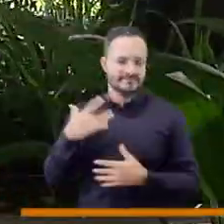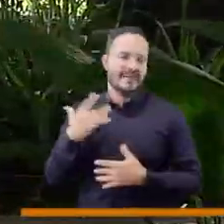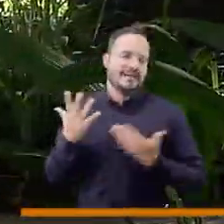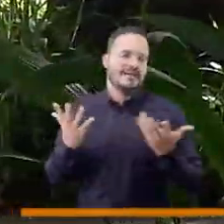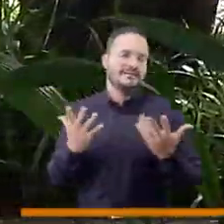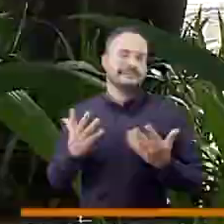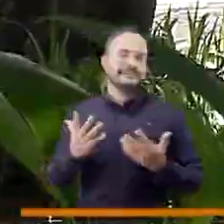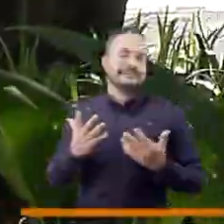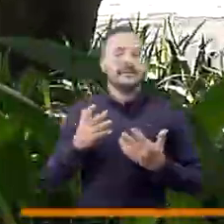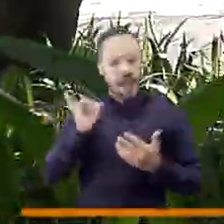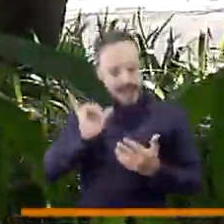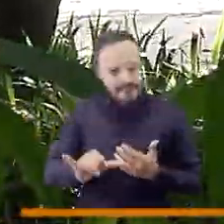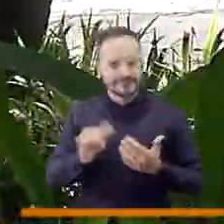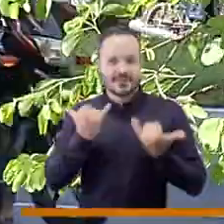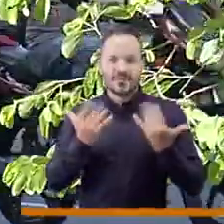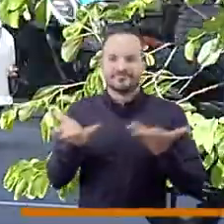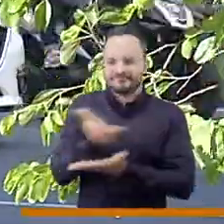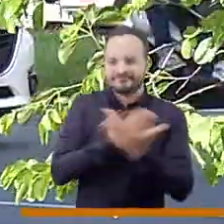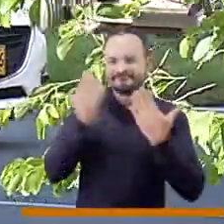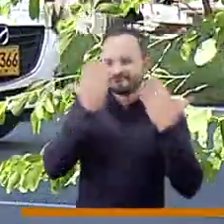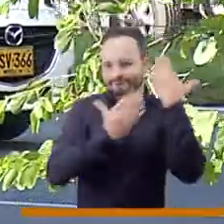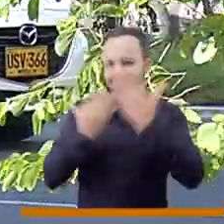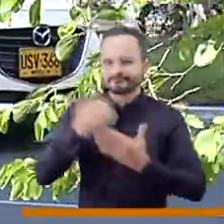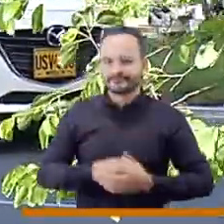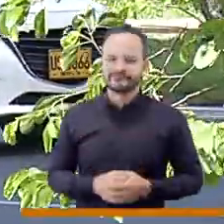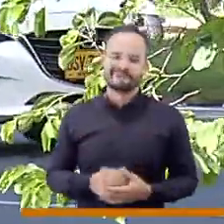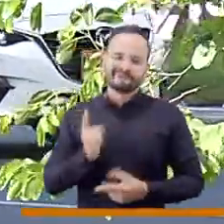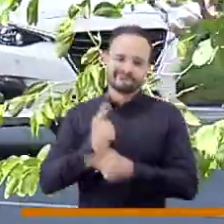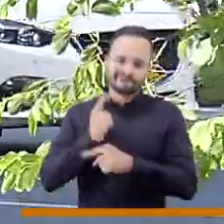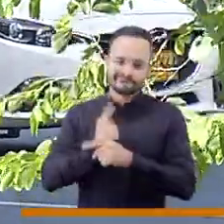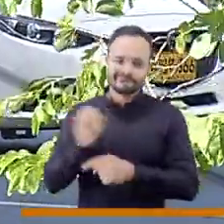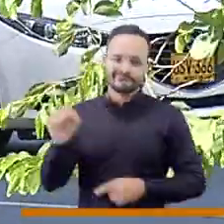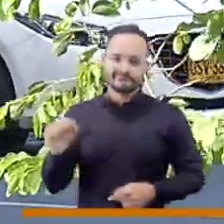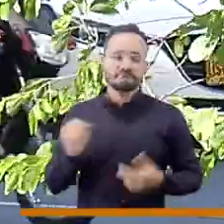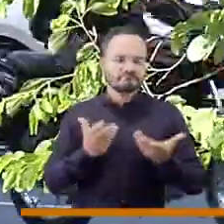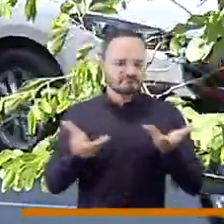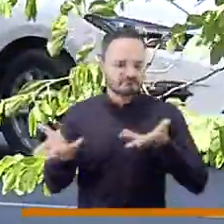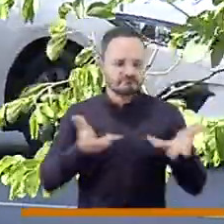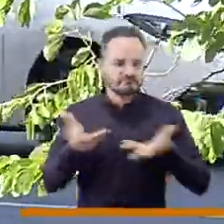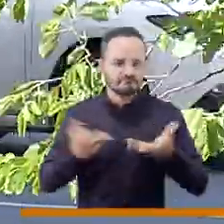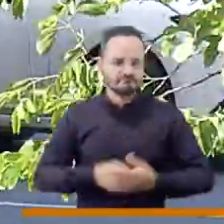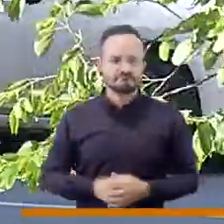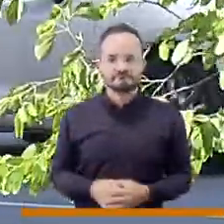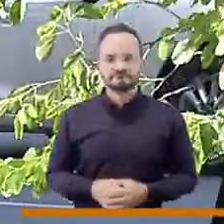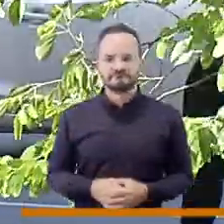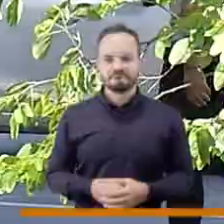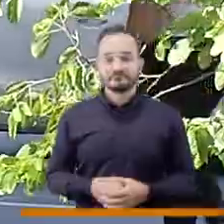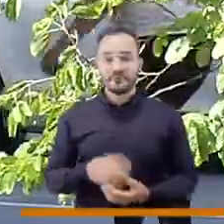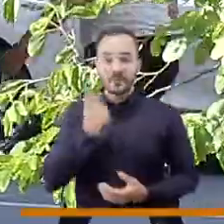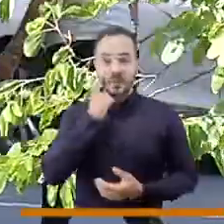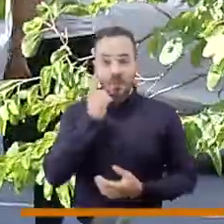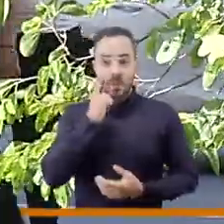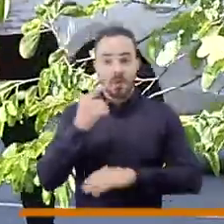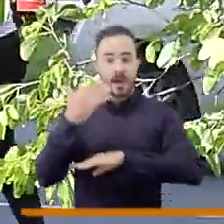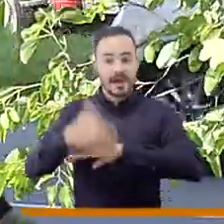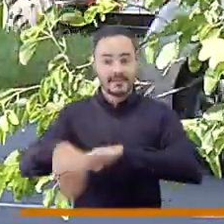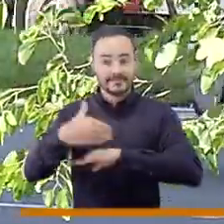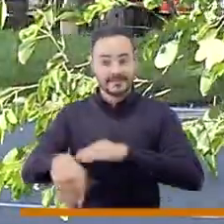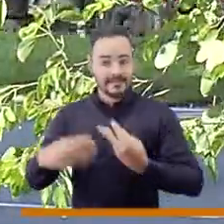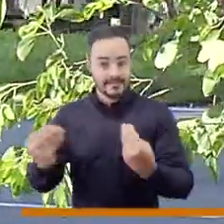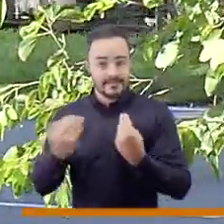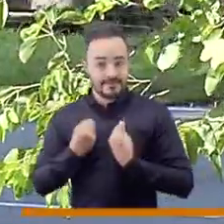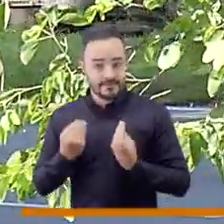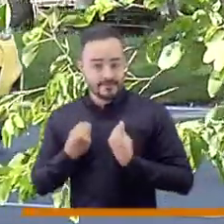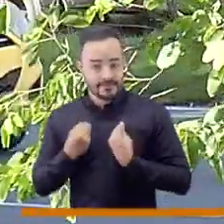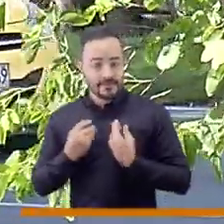programas analizar. Así es, concejal, entremos en materia, no es lo mismo un habitante